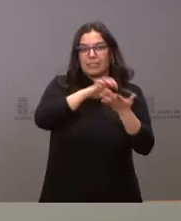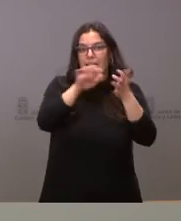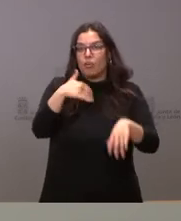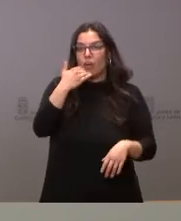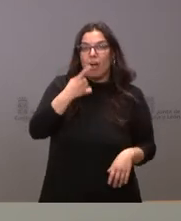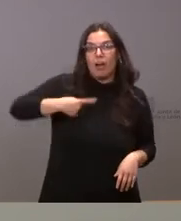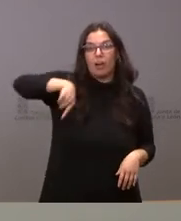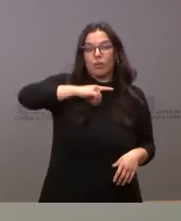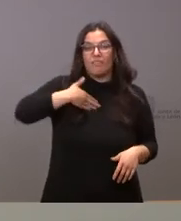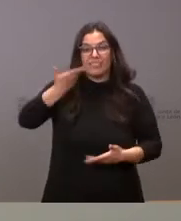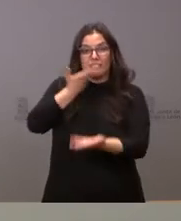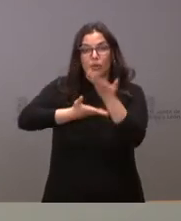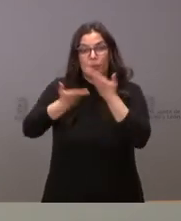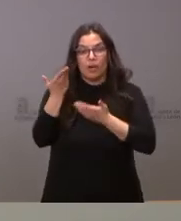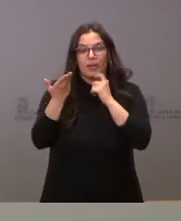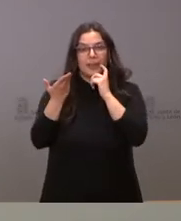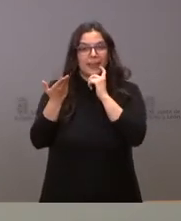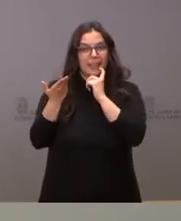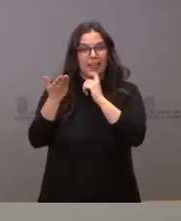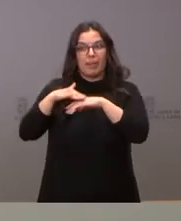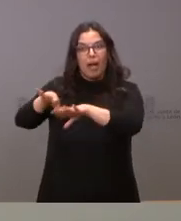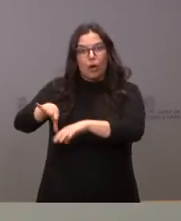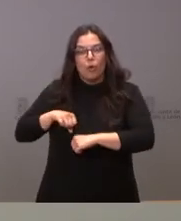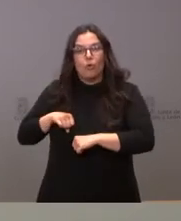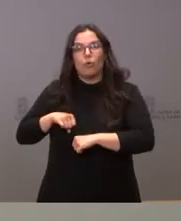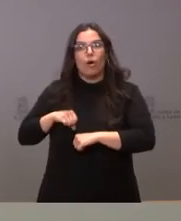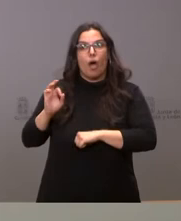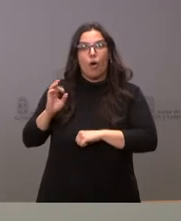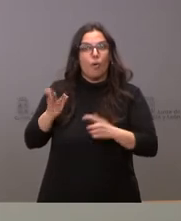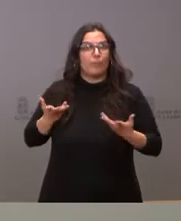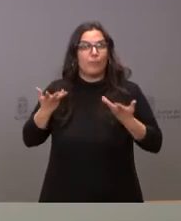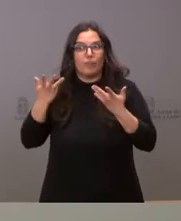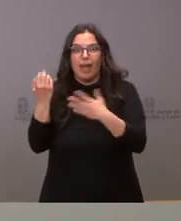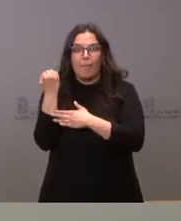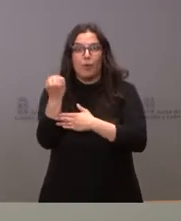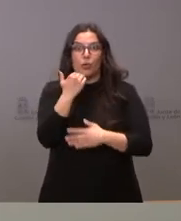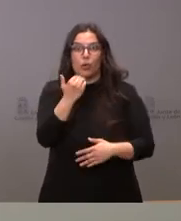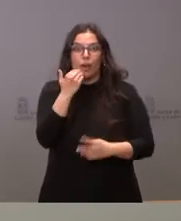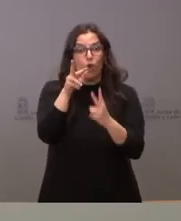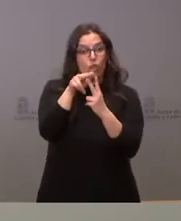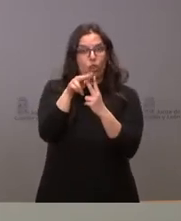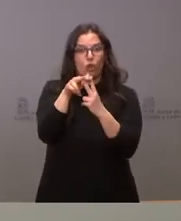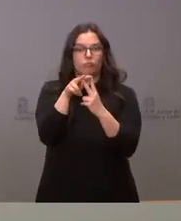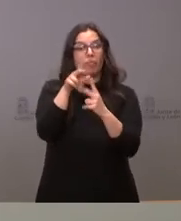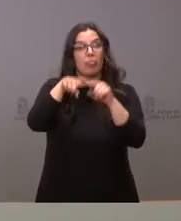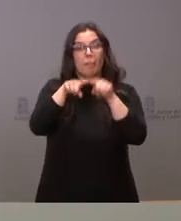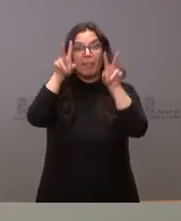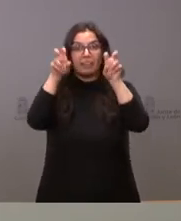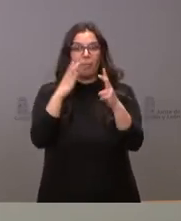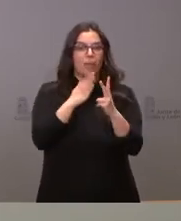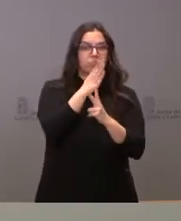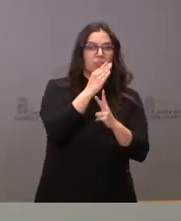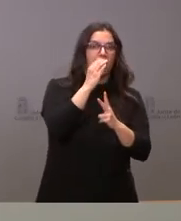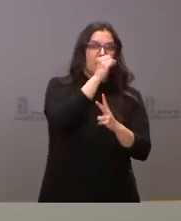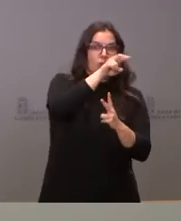León que quieran colaborar y que quieran prestar algún tipo de apoyo tienen estos dos teléfonos a su disposición